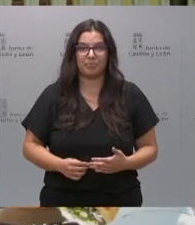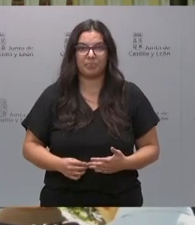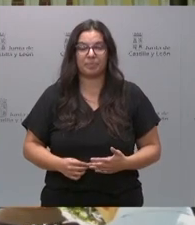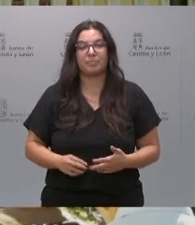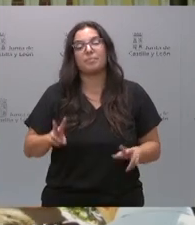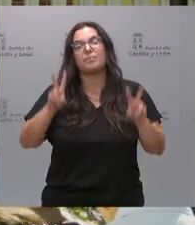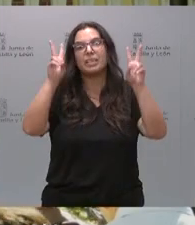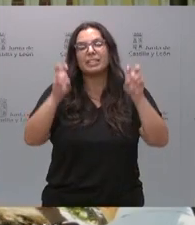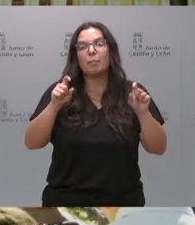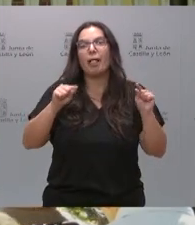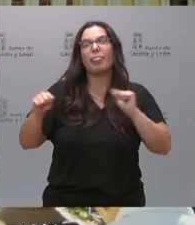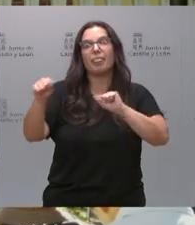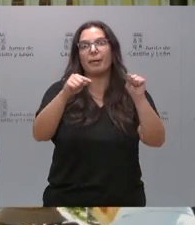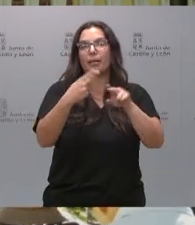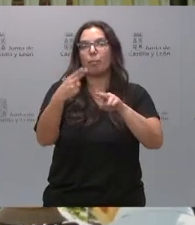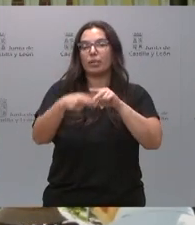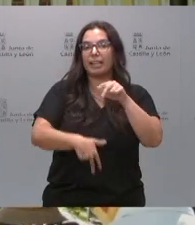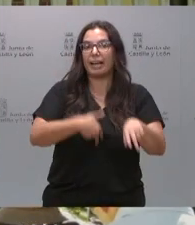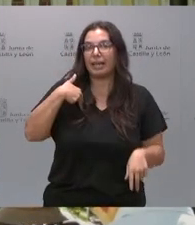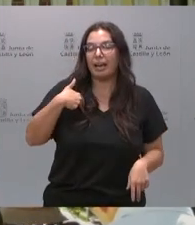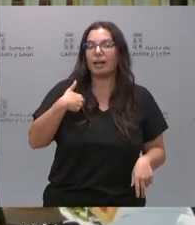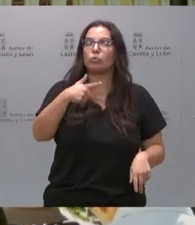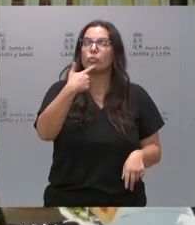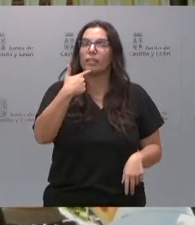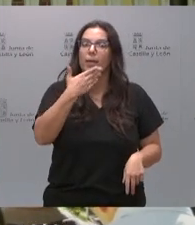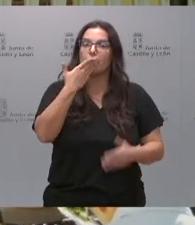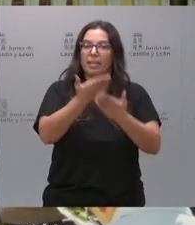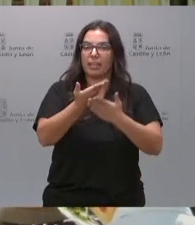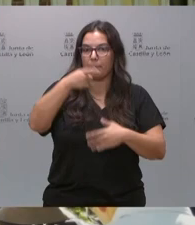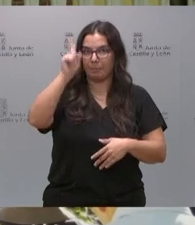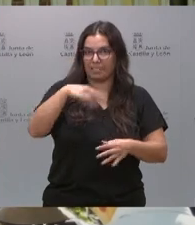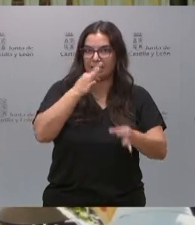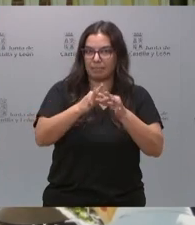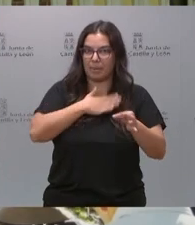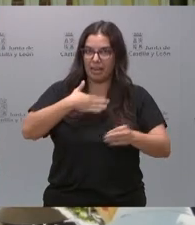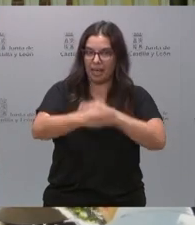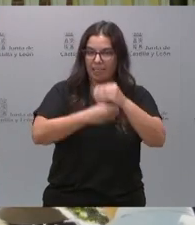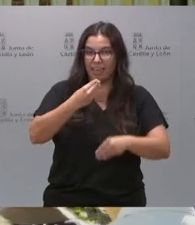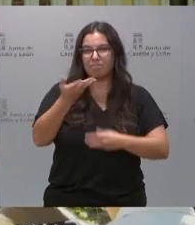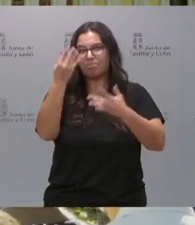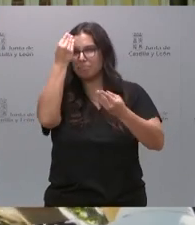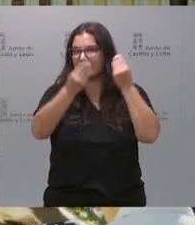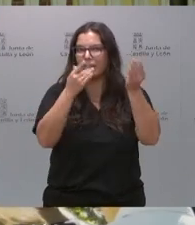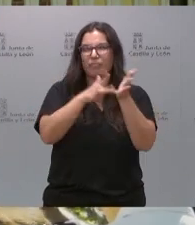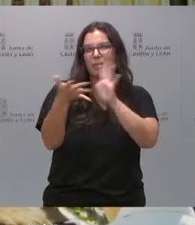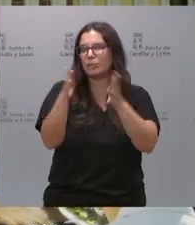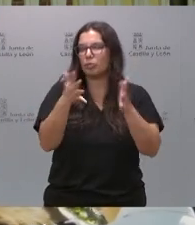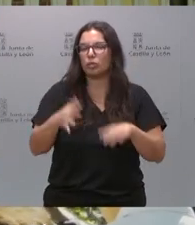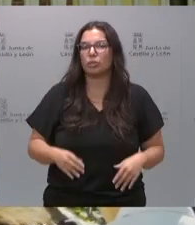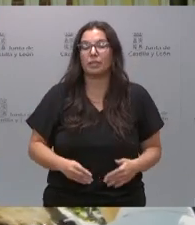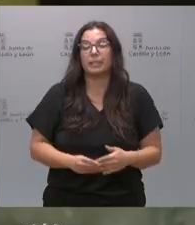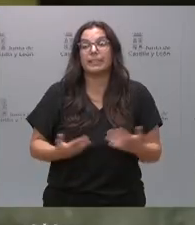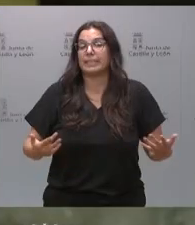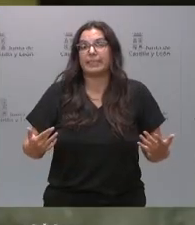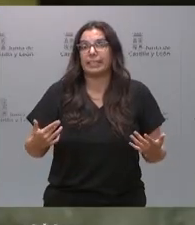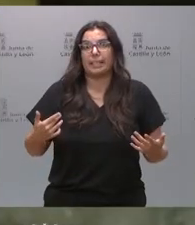Sobre el debate de política general, nos ha anticipado que va a pedir que sea en septiembre. No sé si nos puede decir qué fechas se barajan. Bueno,